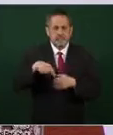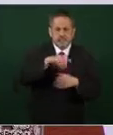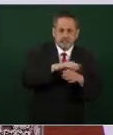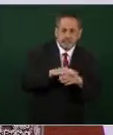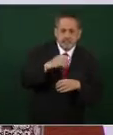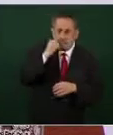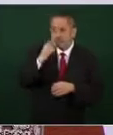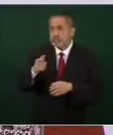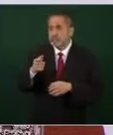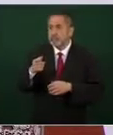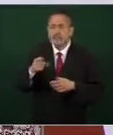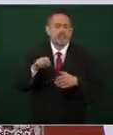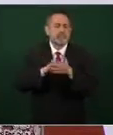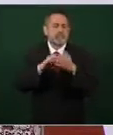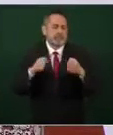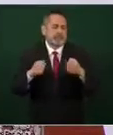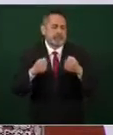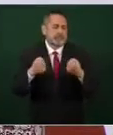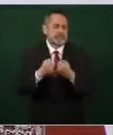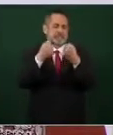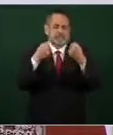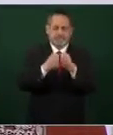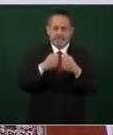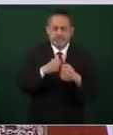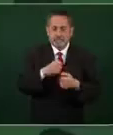rematar a heridos en enfrentamientos,